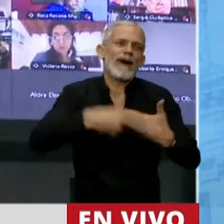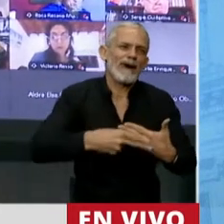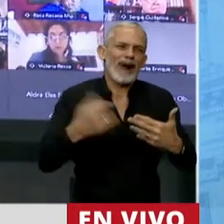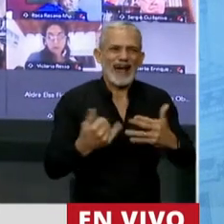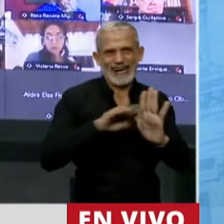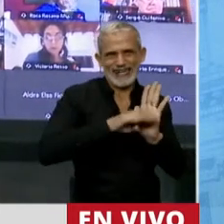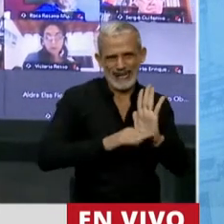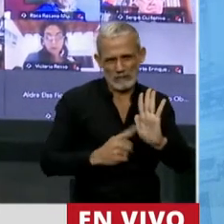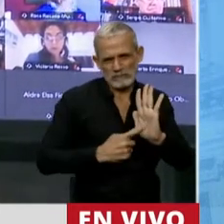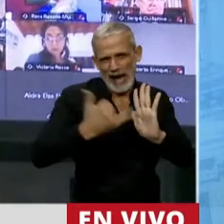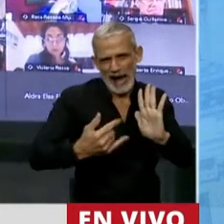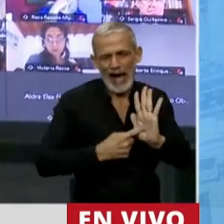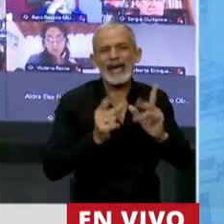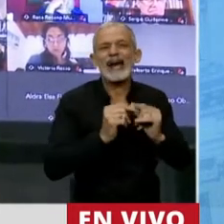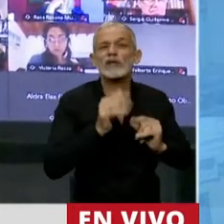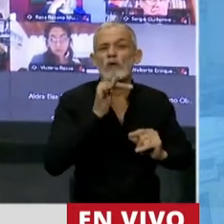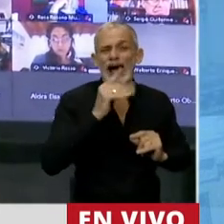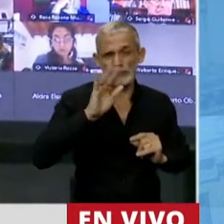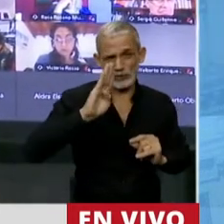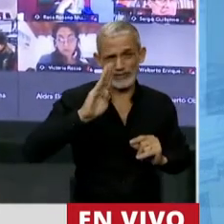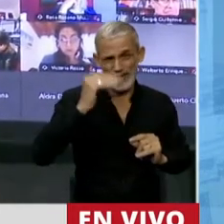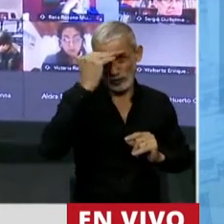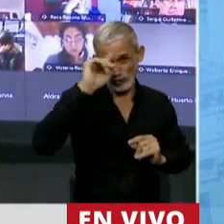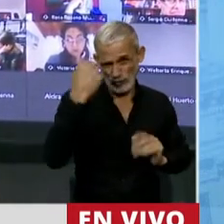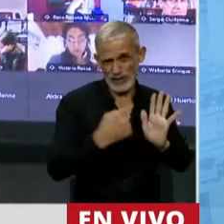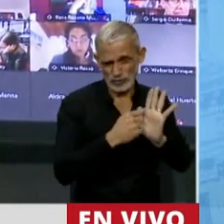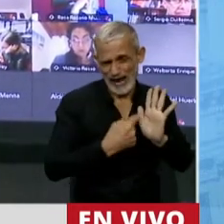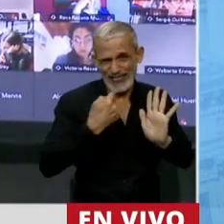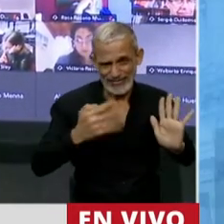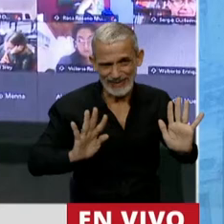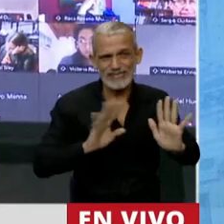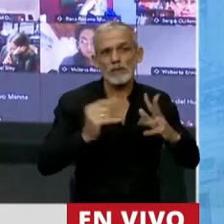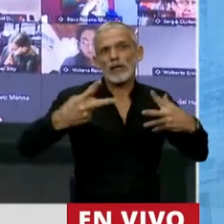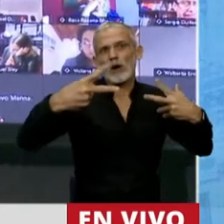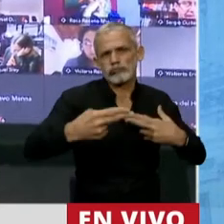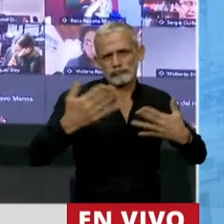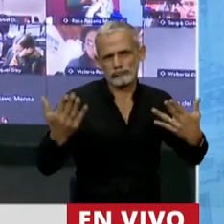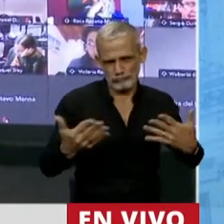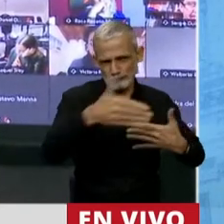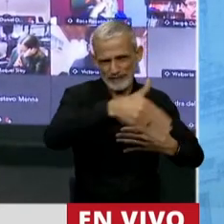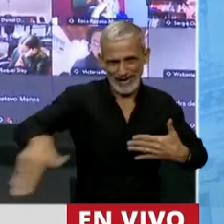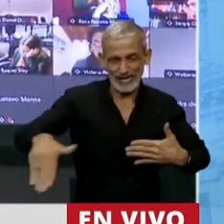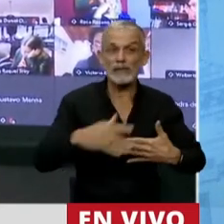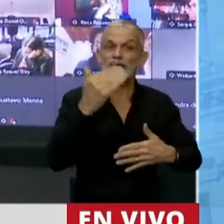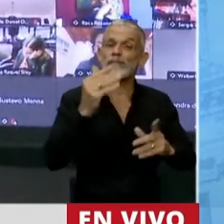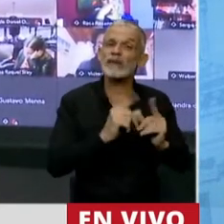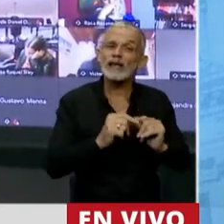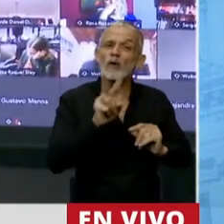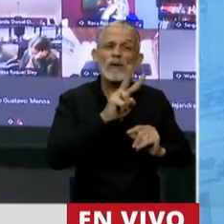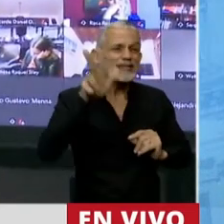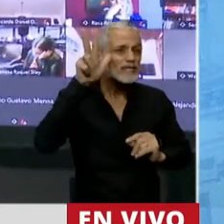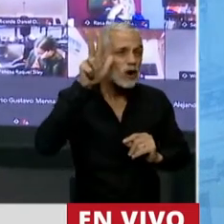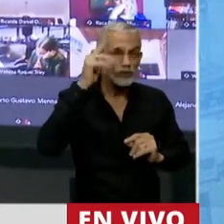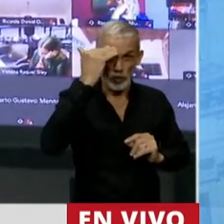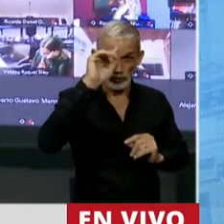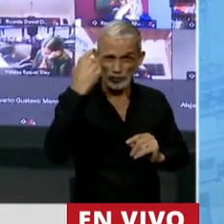reglamentable, lo dice el artículo 14 de la Constitución. Pero también dice la Constitución, en el artículo 28,